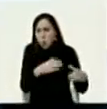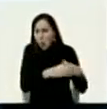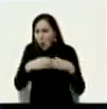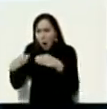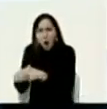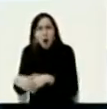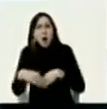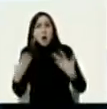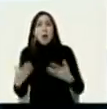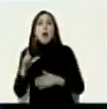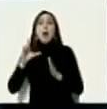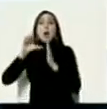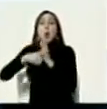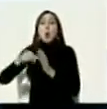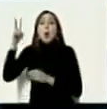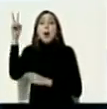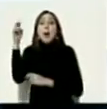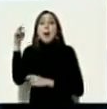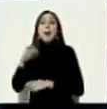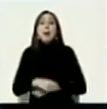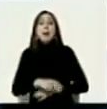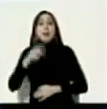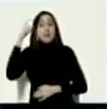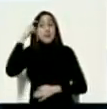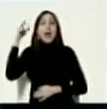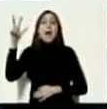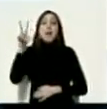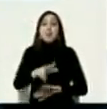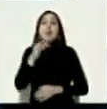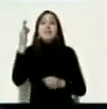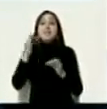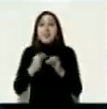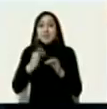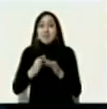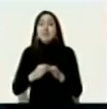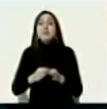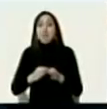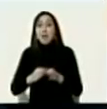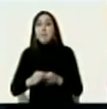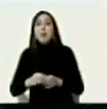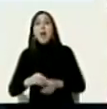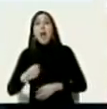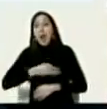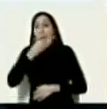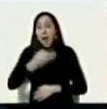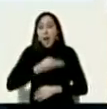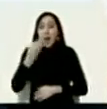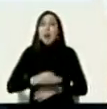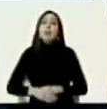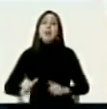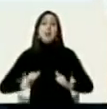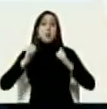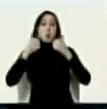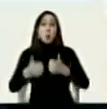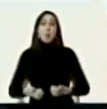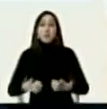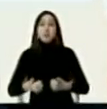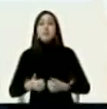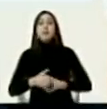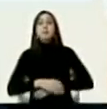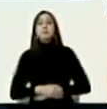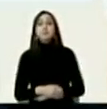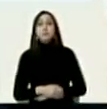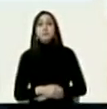próximo viernes 3 de septiembre desde el mediodía el próximo viernes 3 de septiembre y